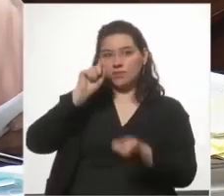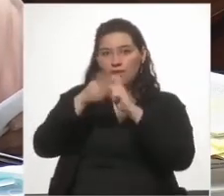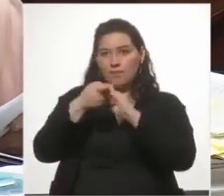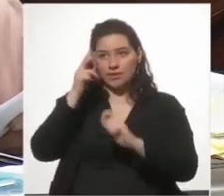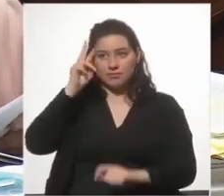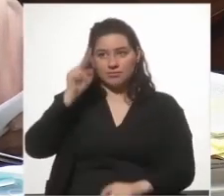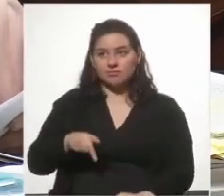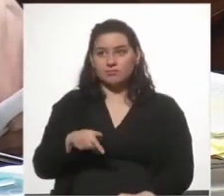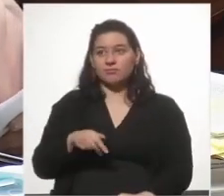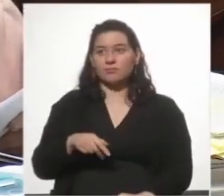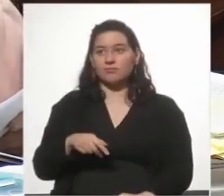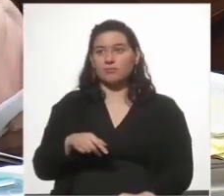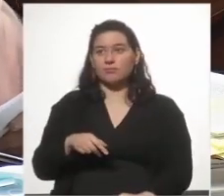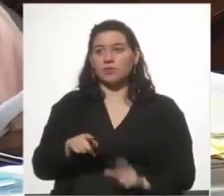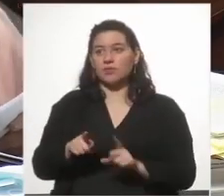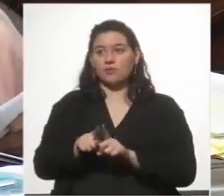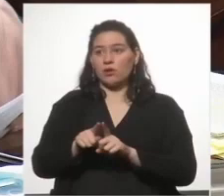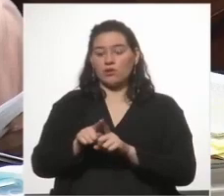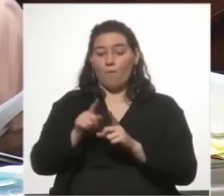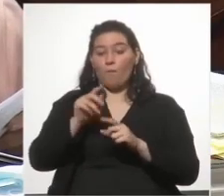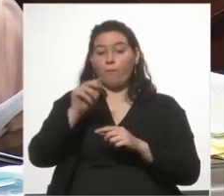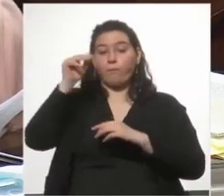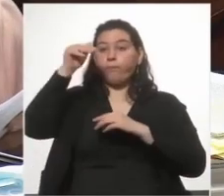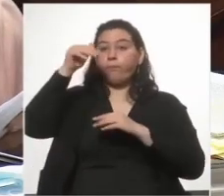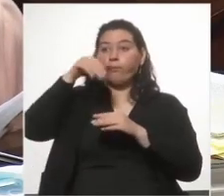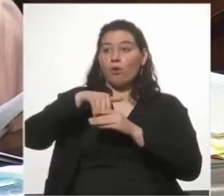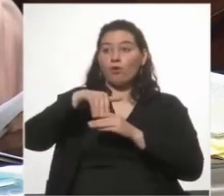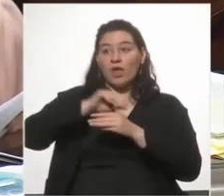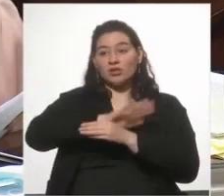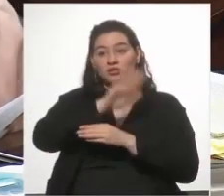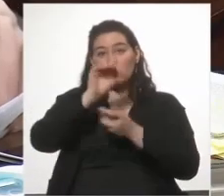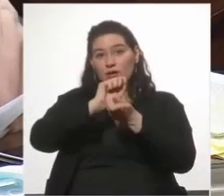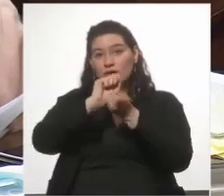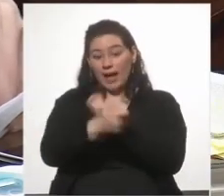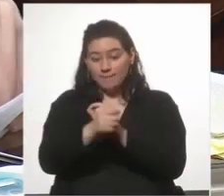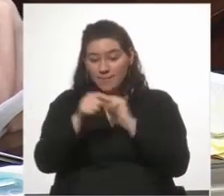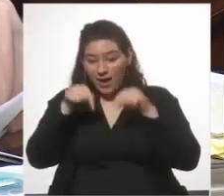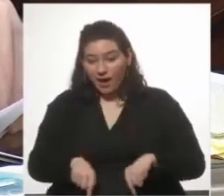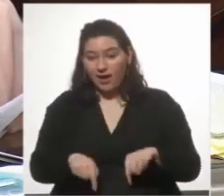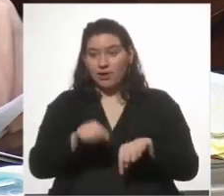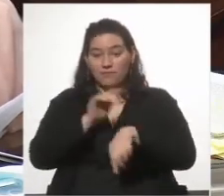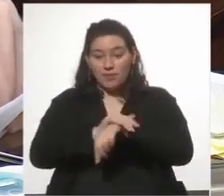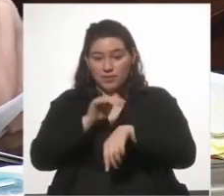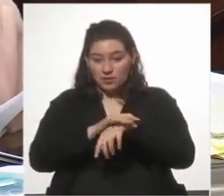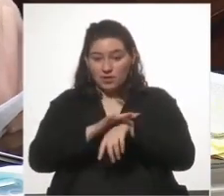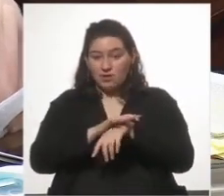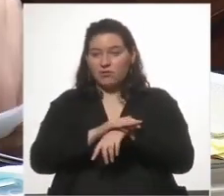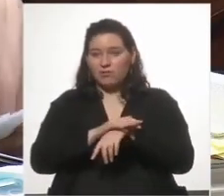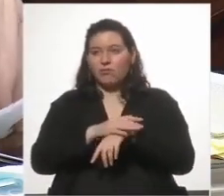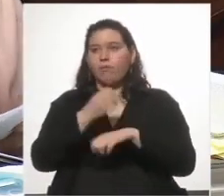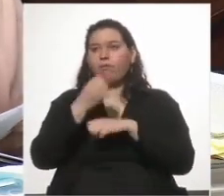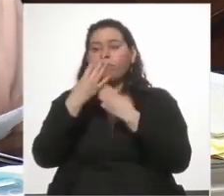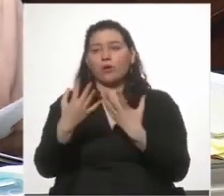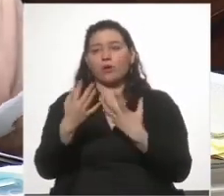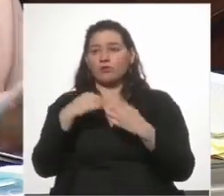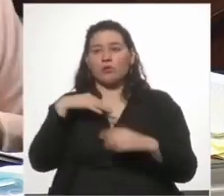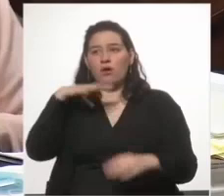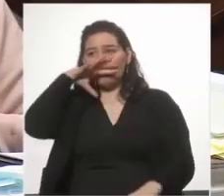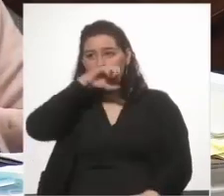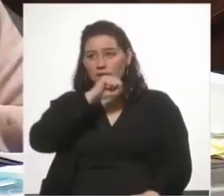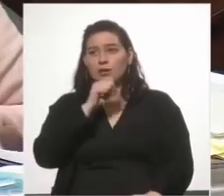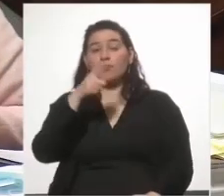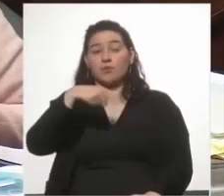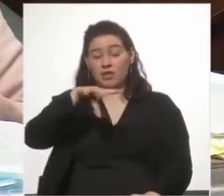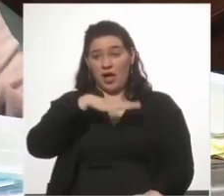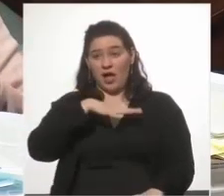Washington Beltrán dio vuelta la votación en sala. Porque no los voy a aburrir, pero lo